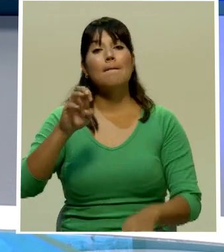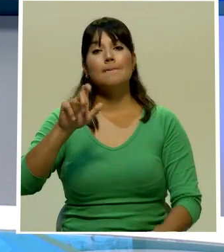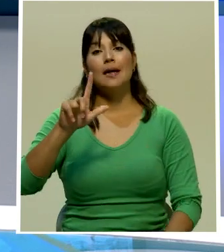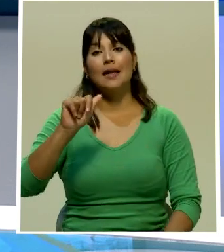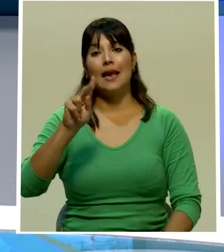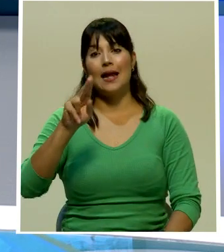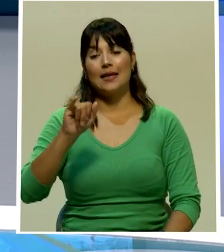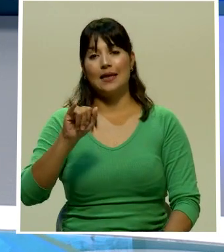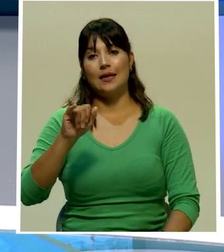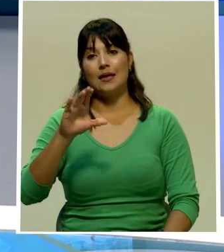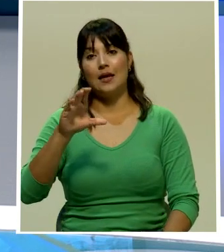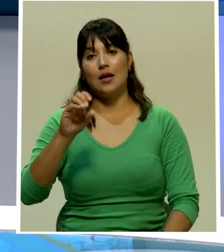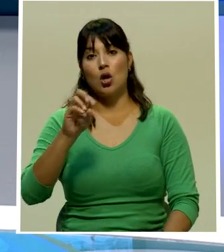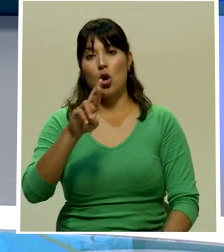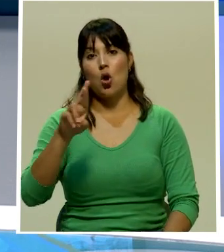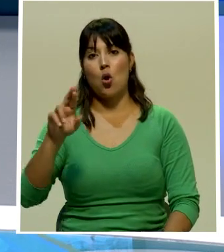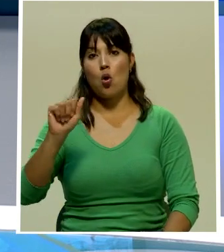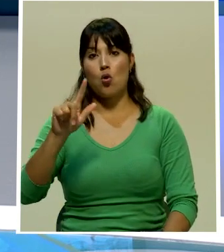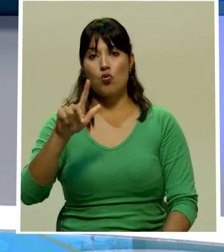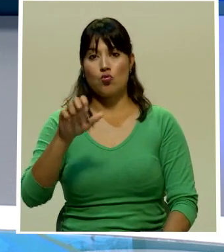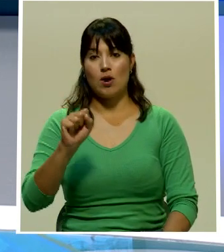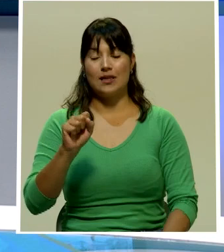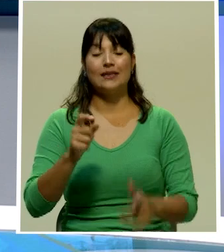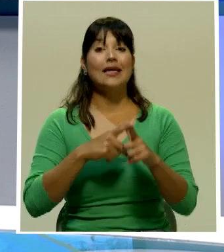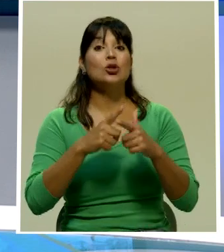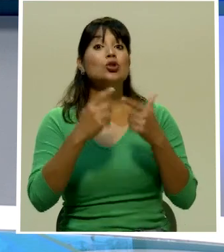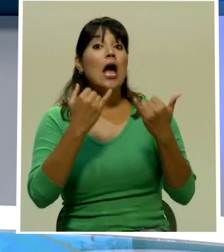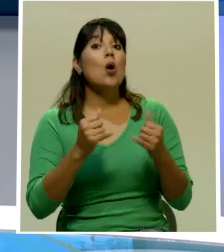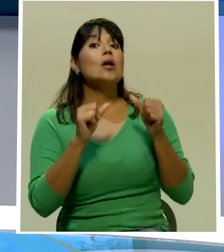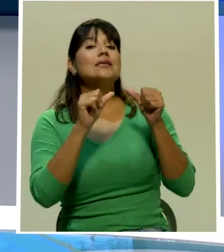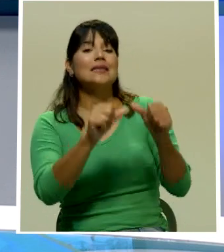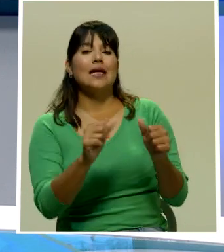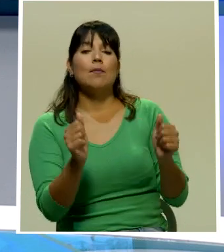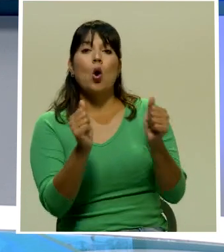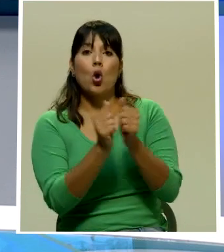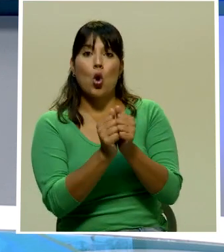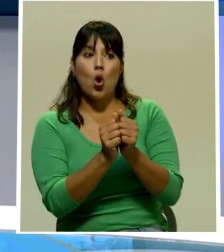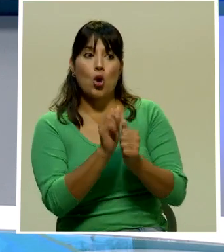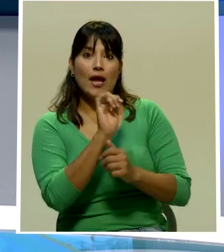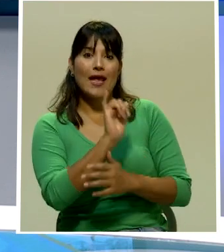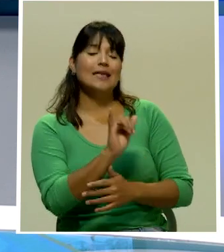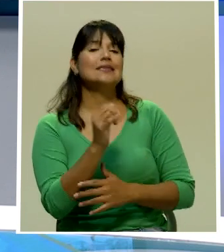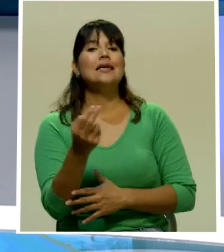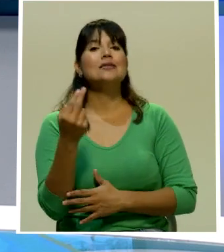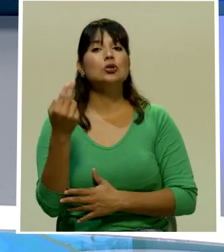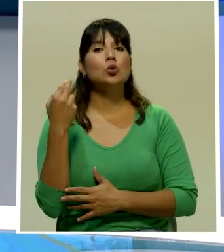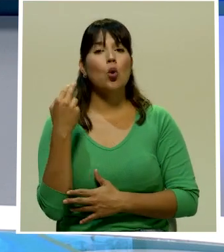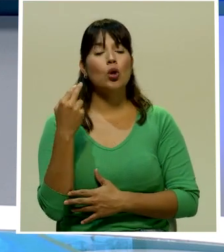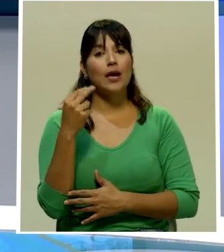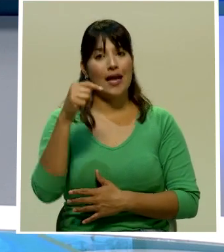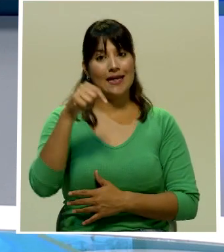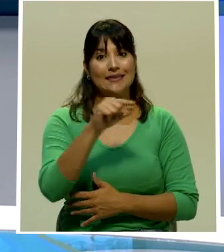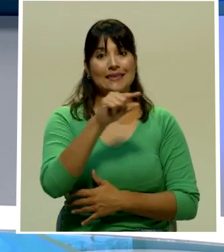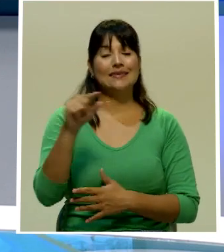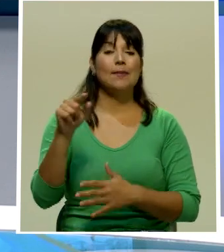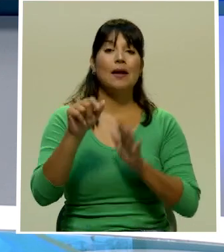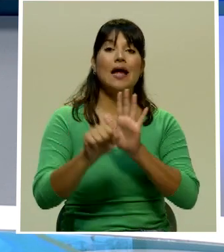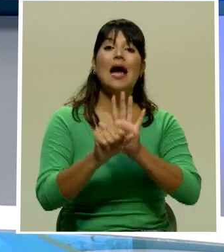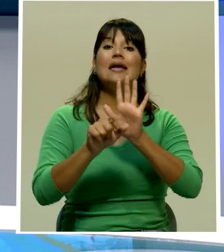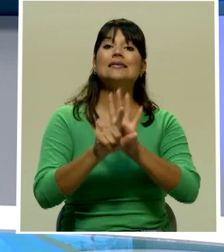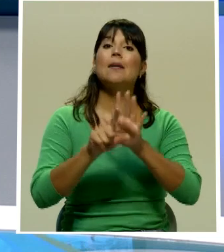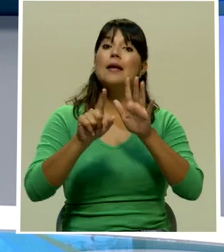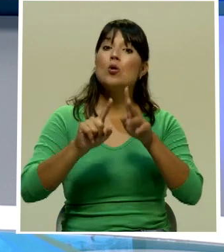Corrales y vamos a darle ahora continuidad a esta nota esta historia esta semana el congreso